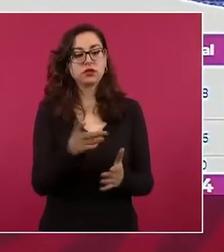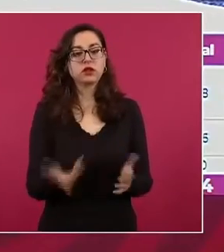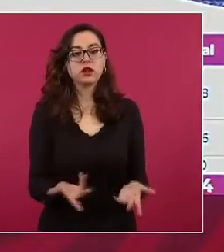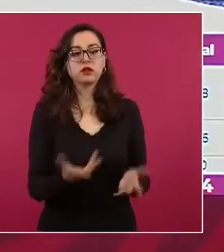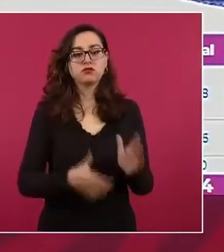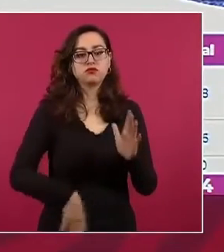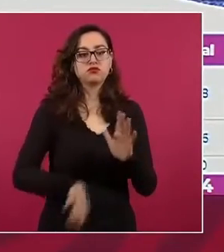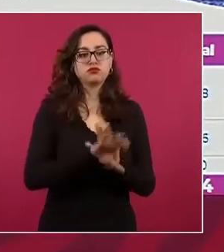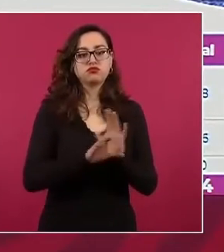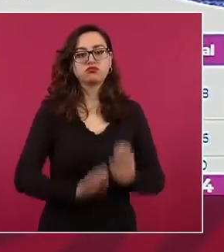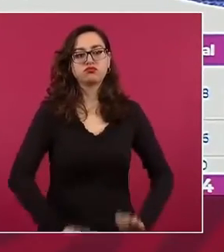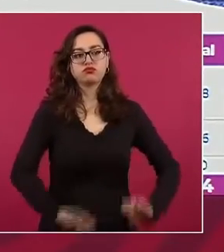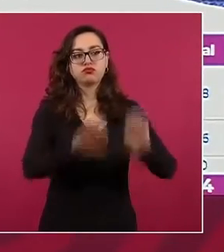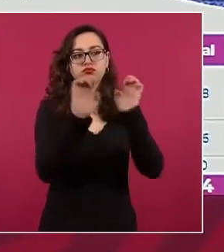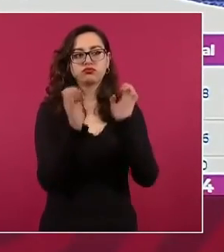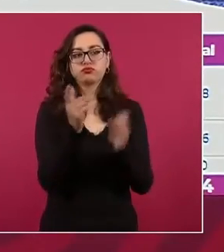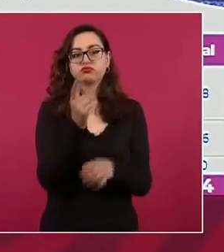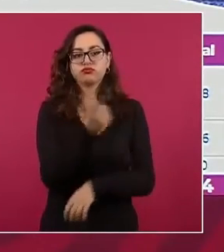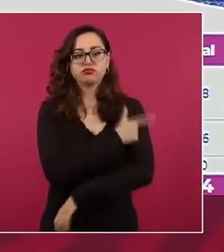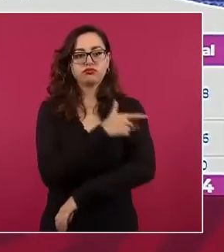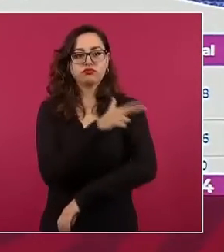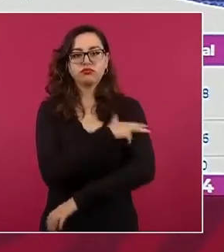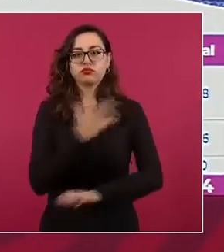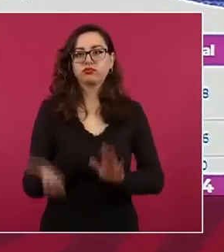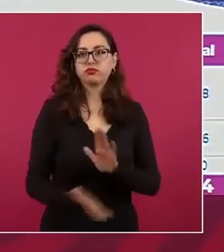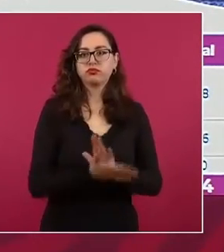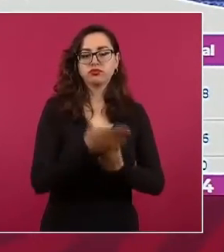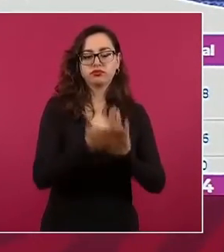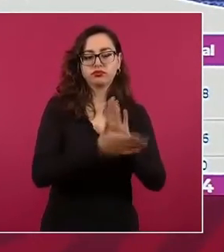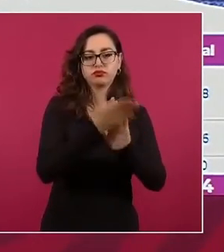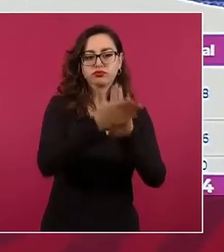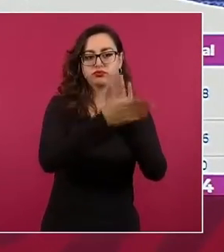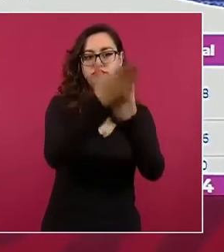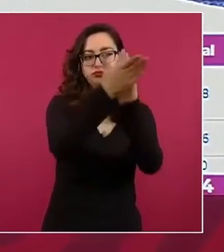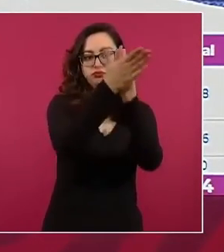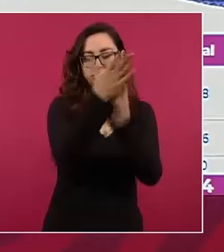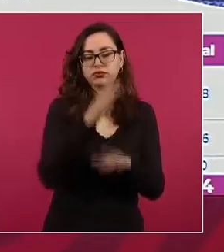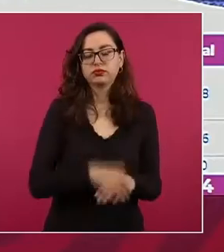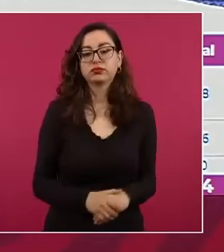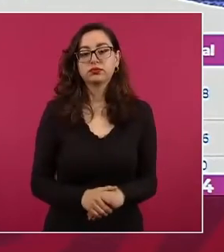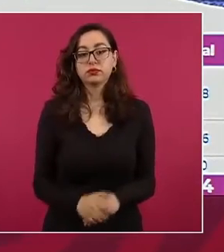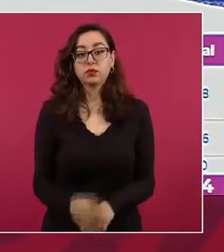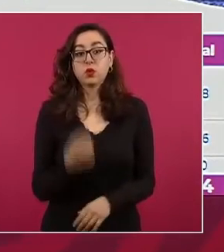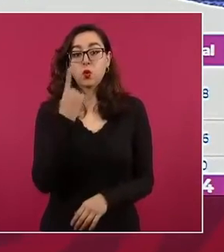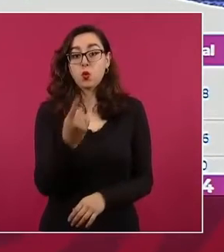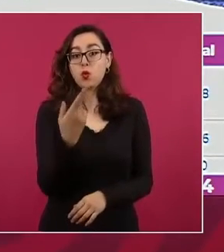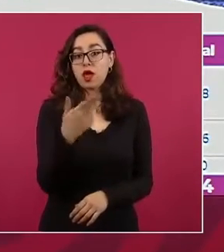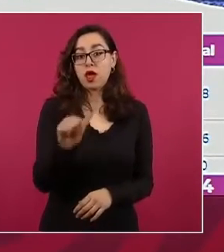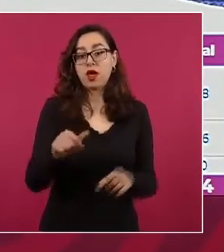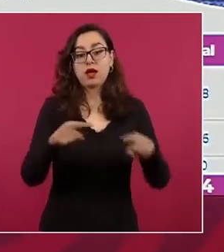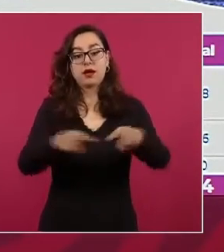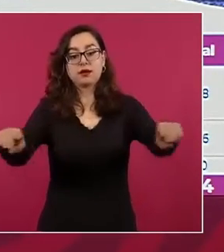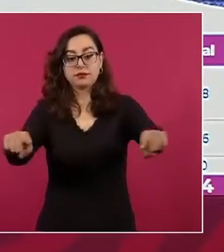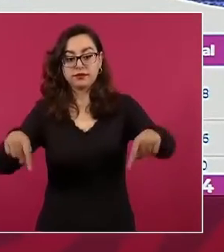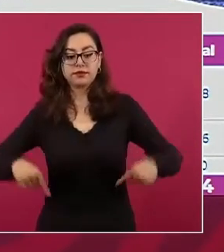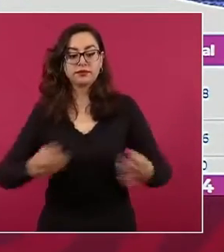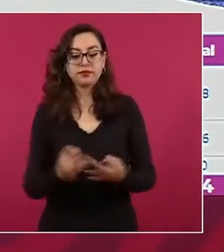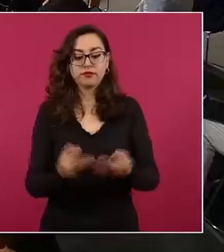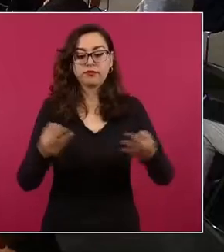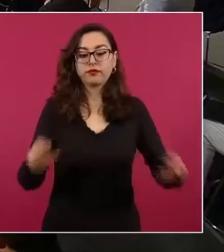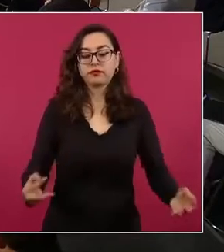Es una hectárea, agradecemos mucho a las autoridades municipales, incluso a particulares